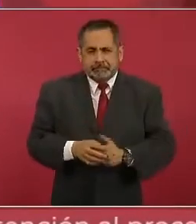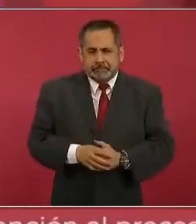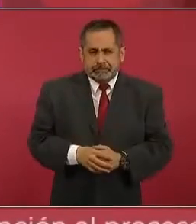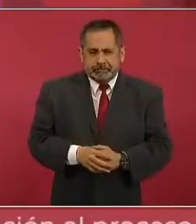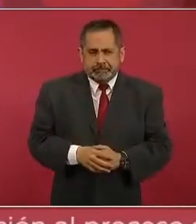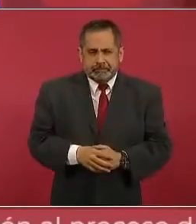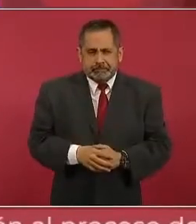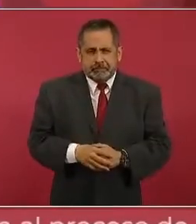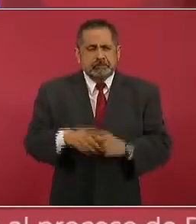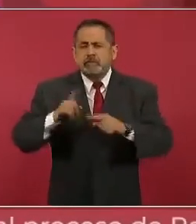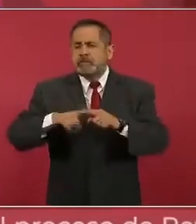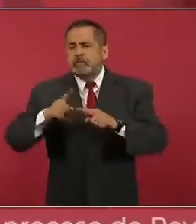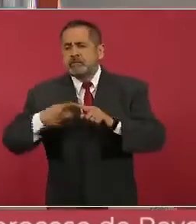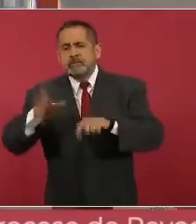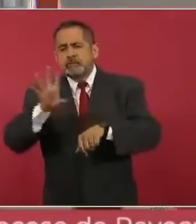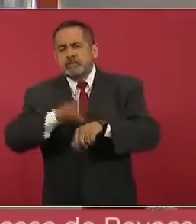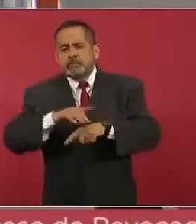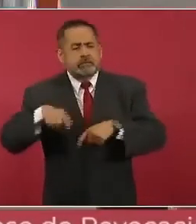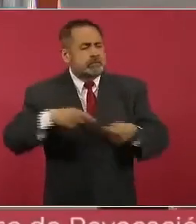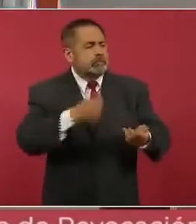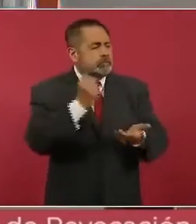quienes dieron los permisos